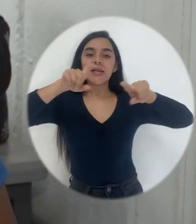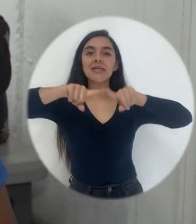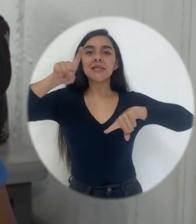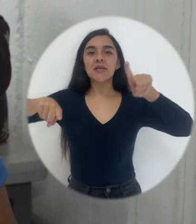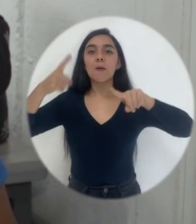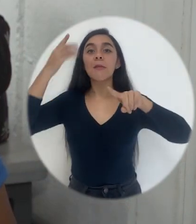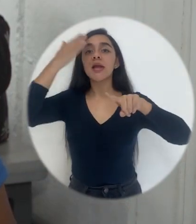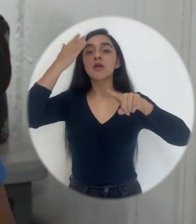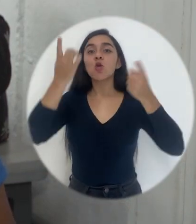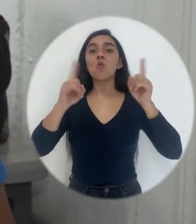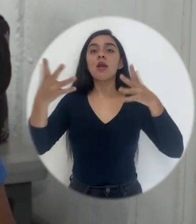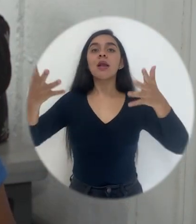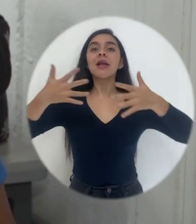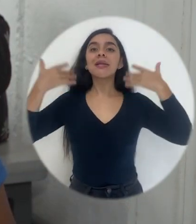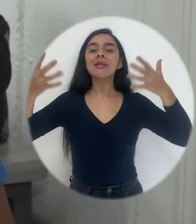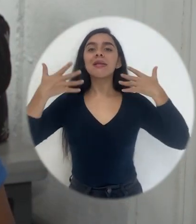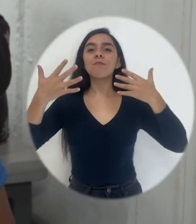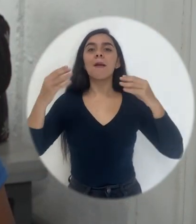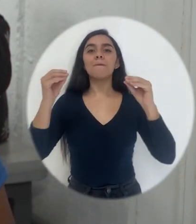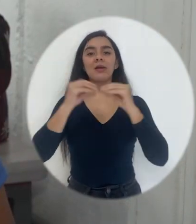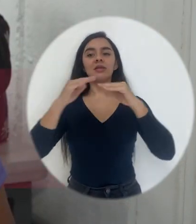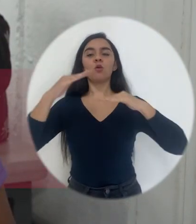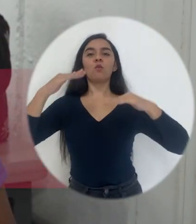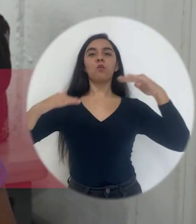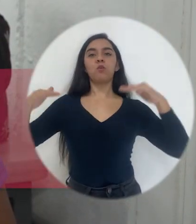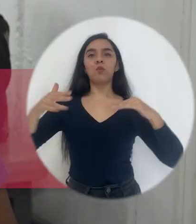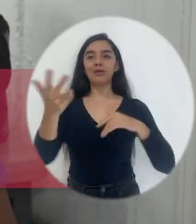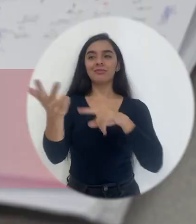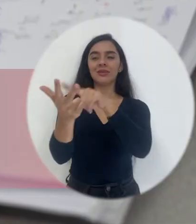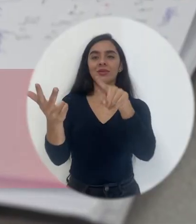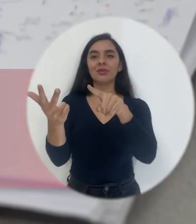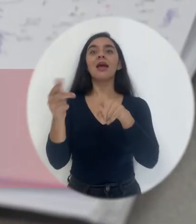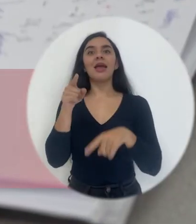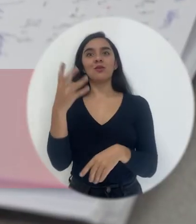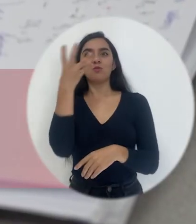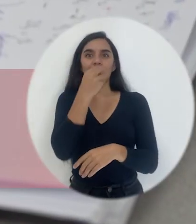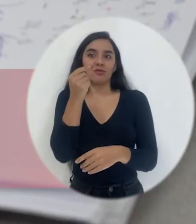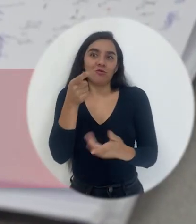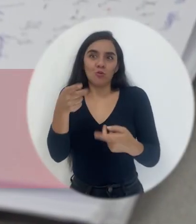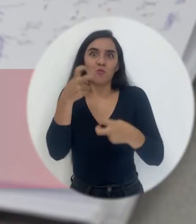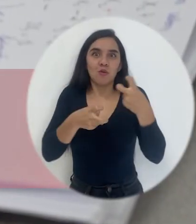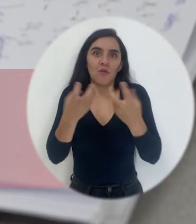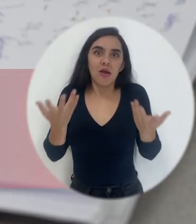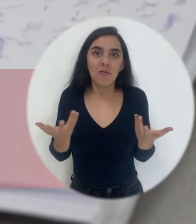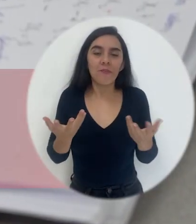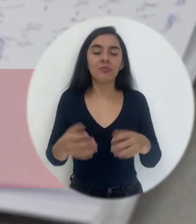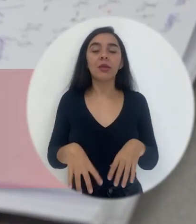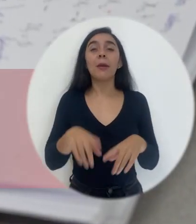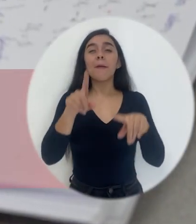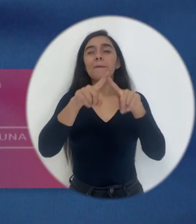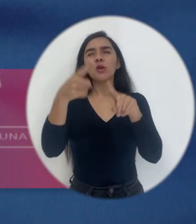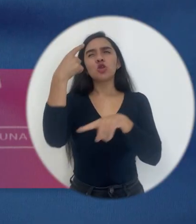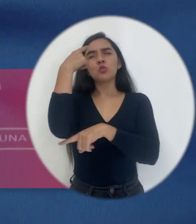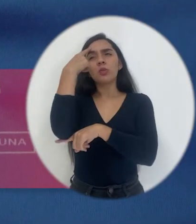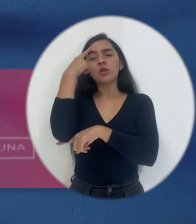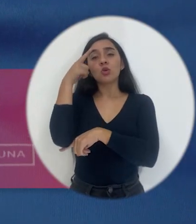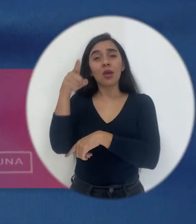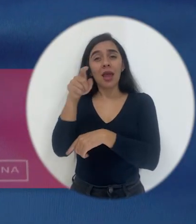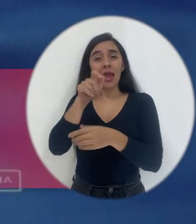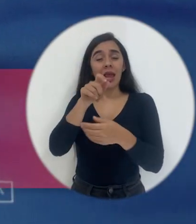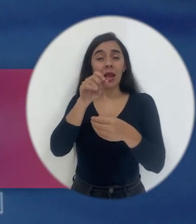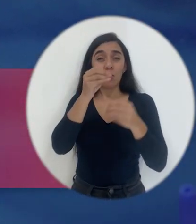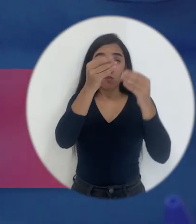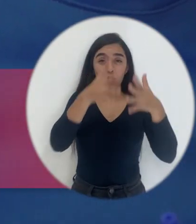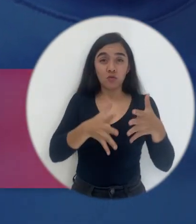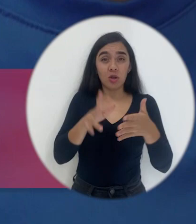estable, ¿verdad? Entonces ese tipo de cosas son que uno dice, mira, qué bonito este problema. Lo que yo creo que pasa es que el maestro, en el caso de primaria,